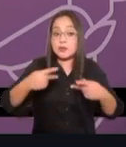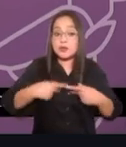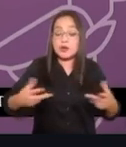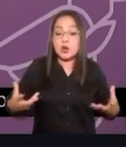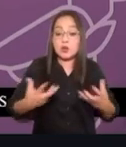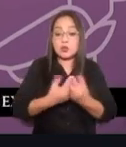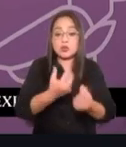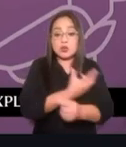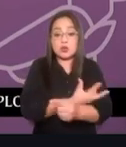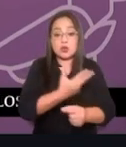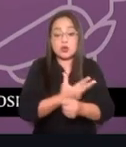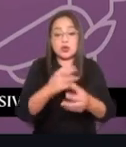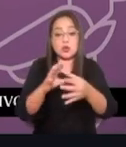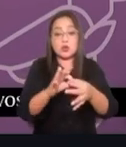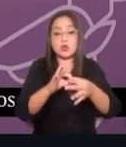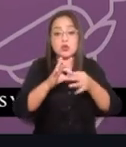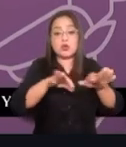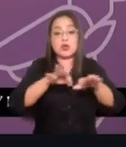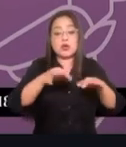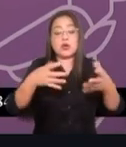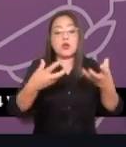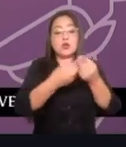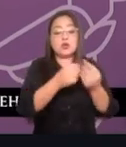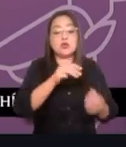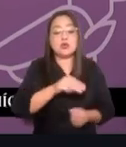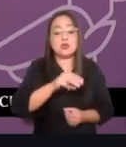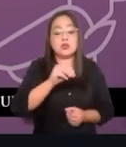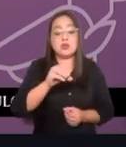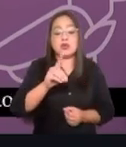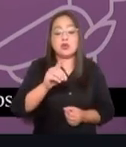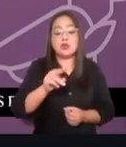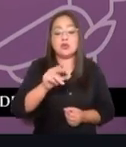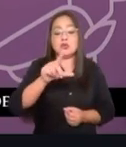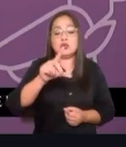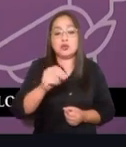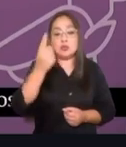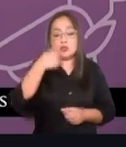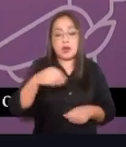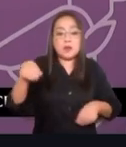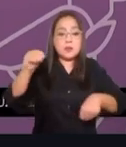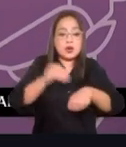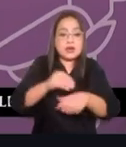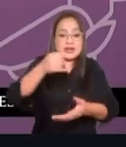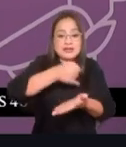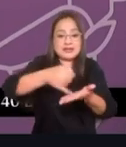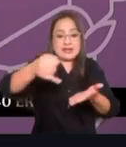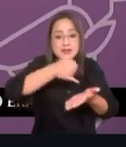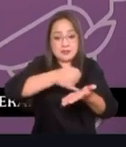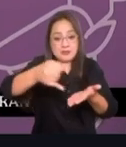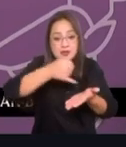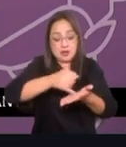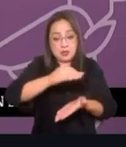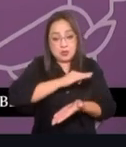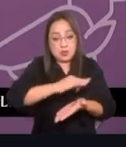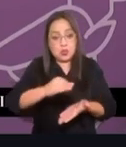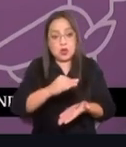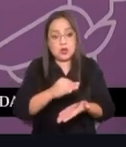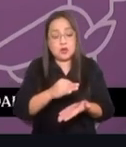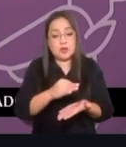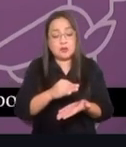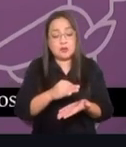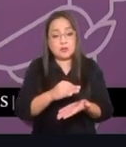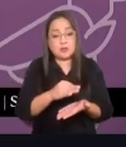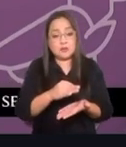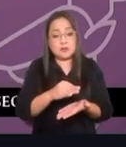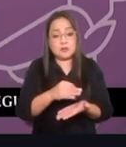trabajen en unidad con los módulos de riego para que establezcan cultivos que les permitan sacar adelante y que